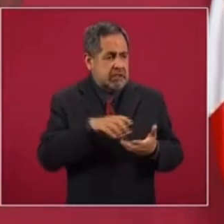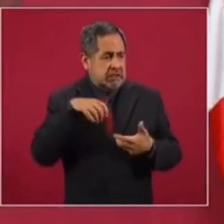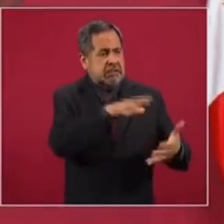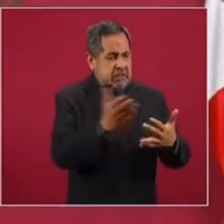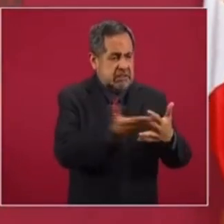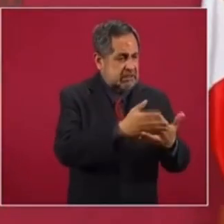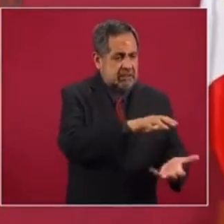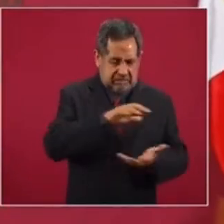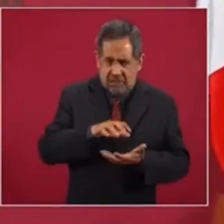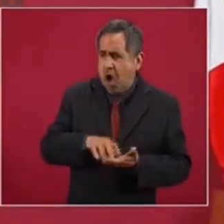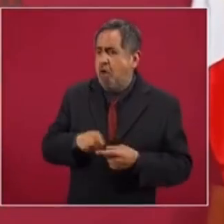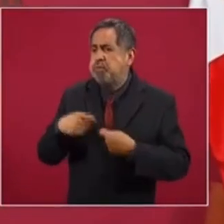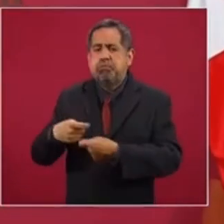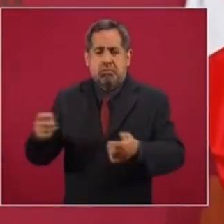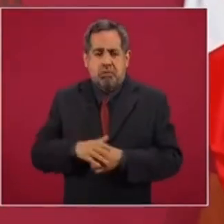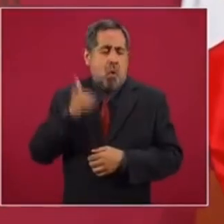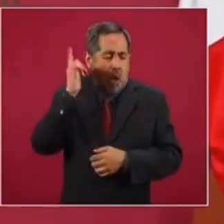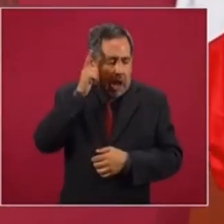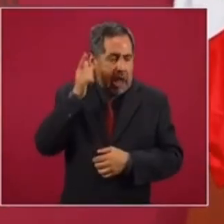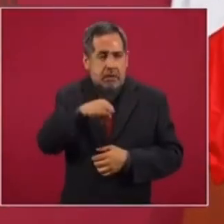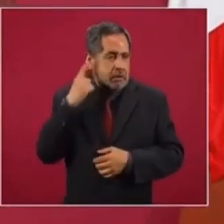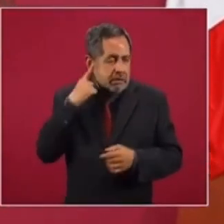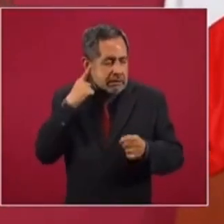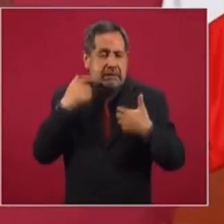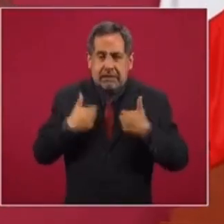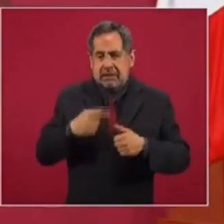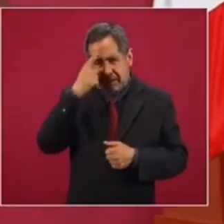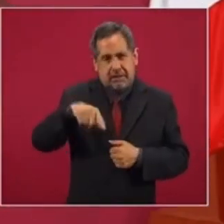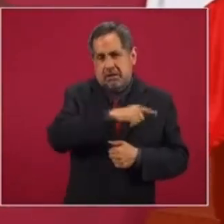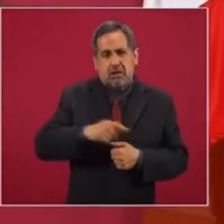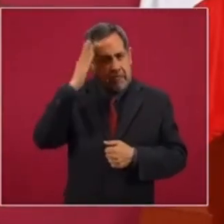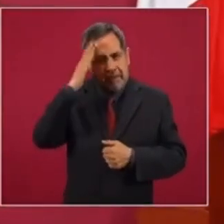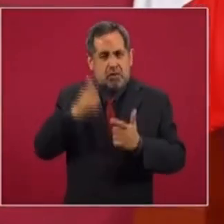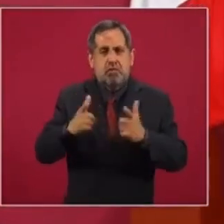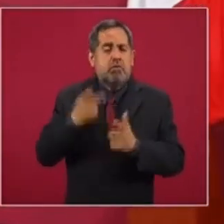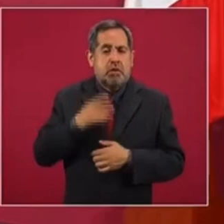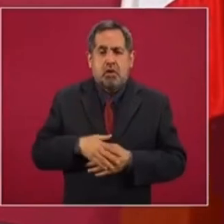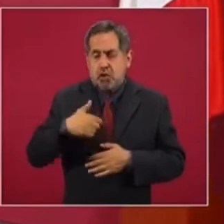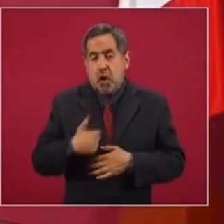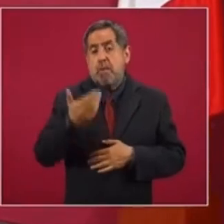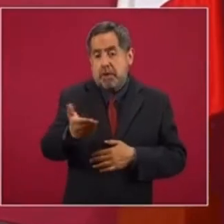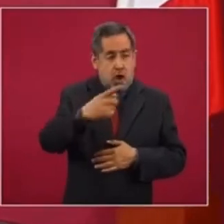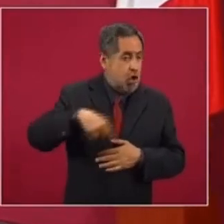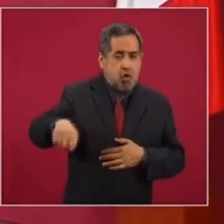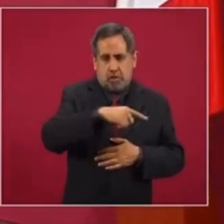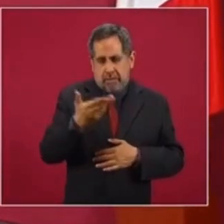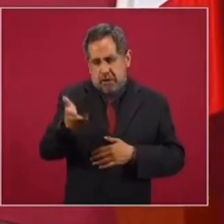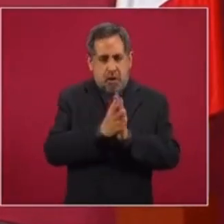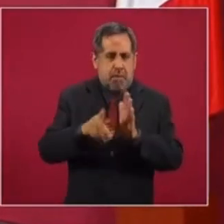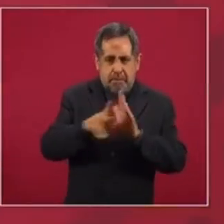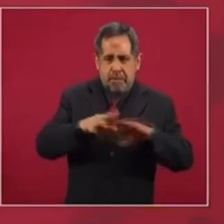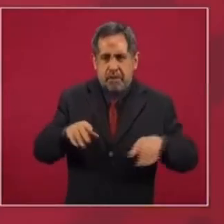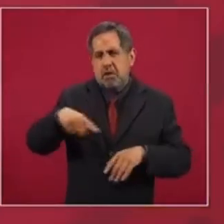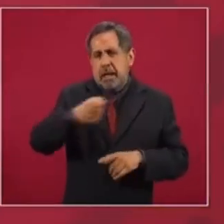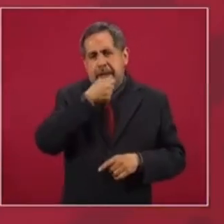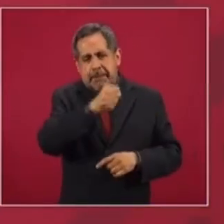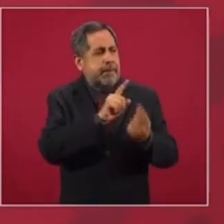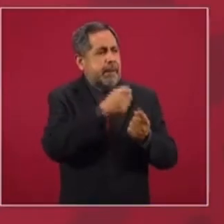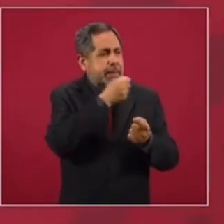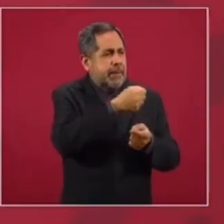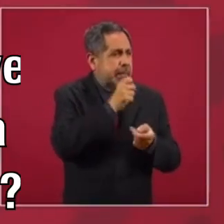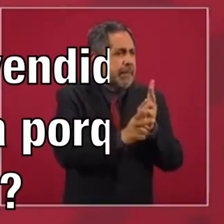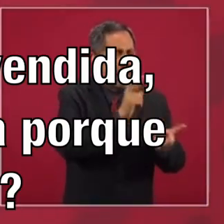prerrogativas. Ojalá y lo escuchen los dirigentes de los partidos. Y yo les pido a ustedes, a todos los medios, que los entrevisten